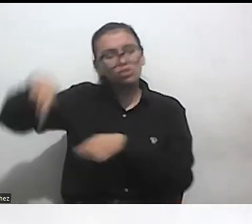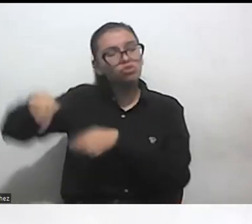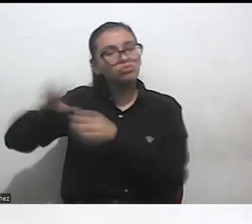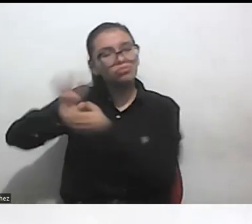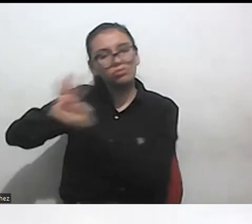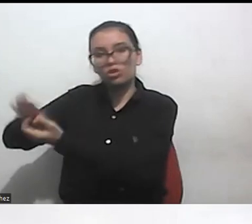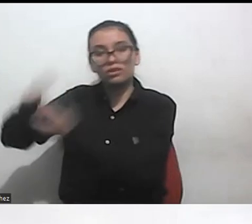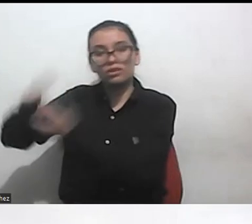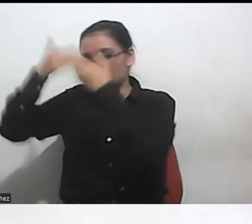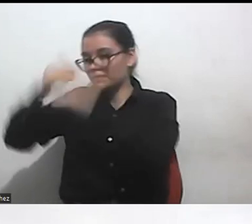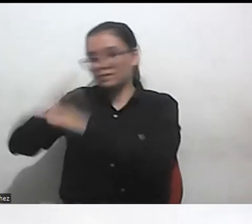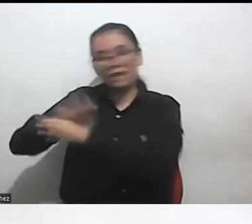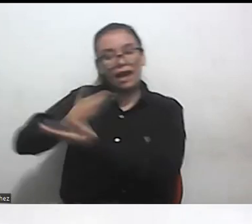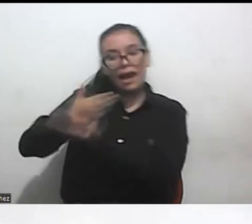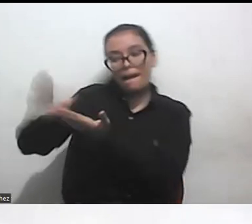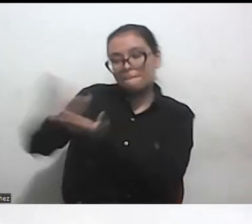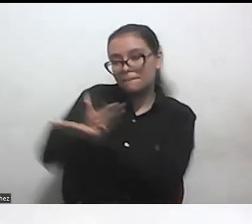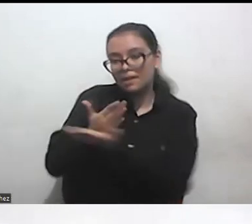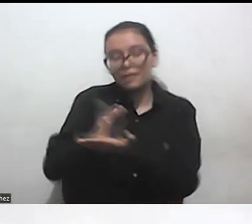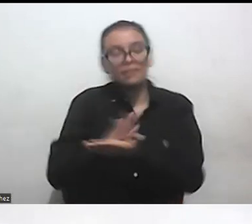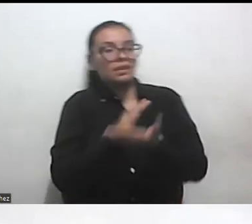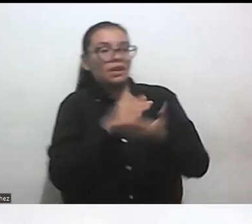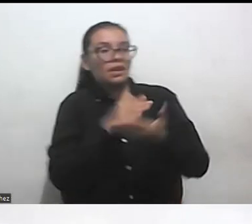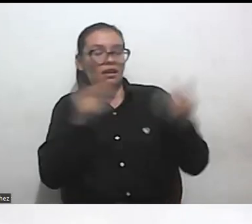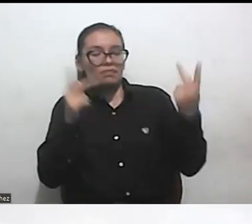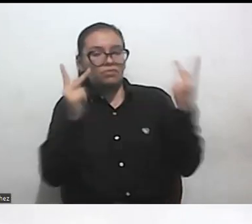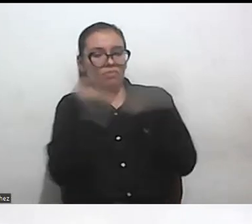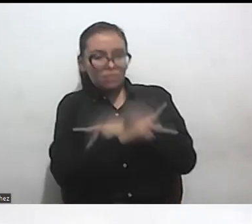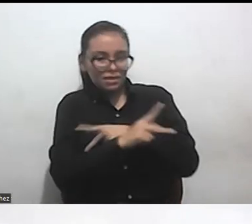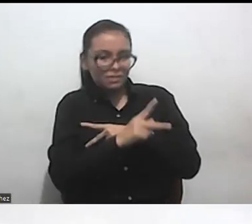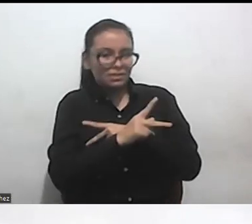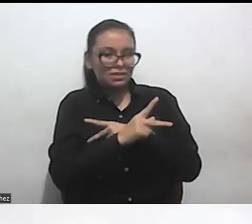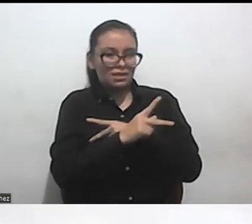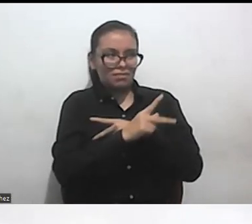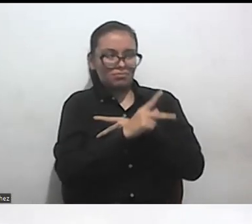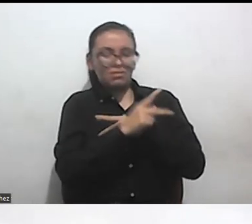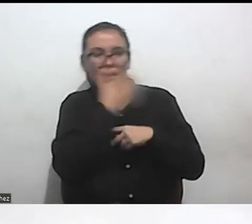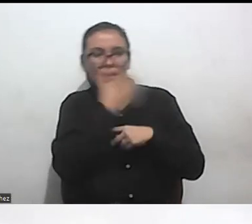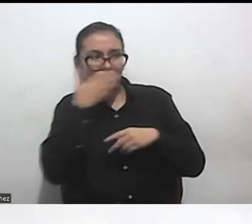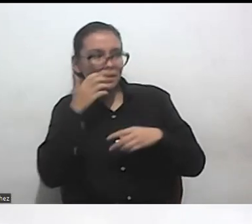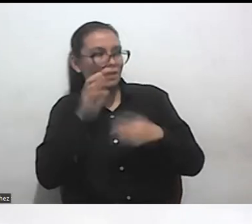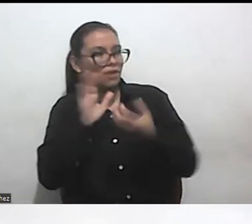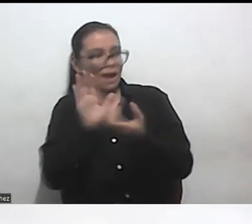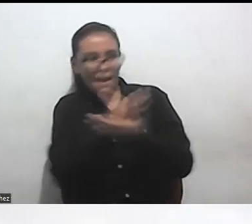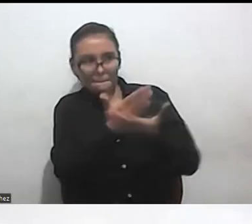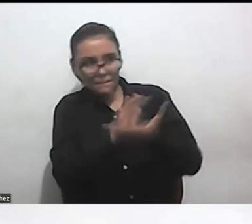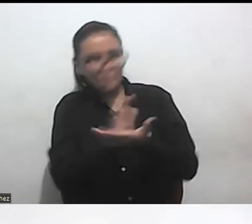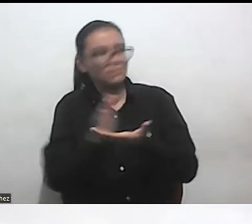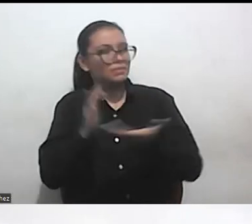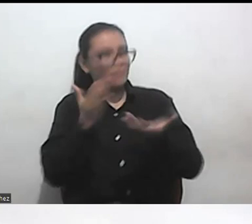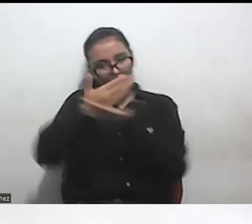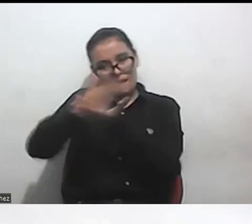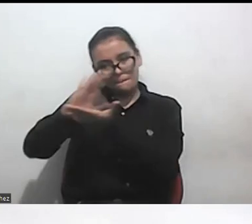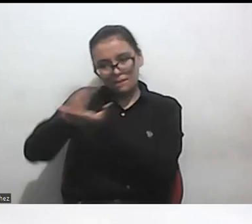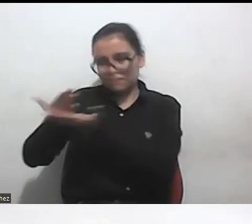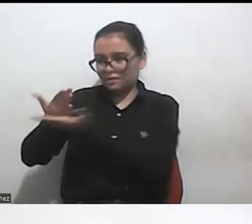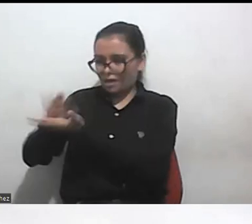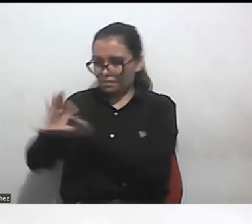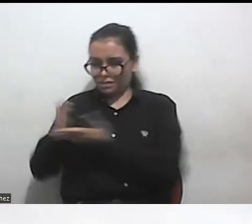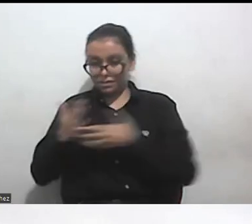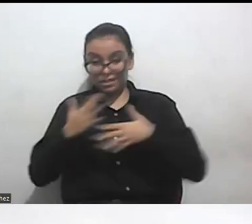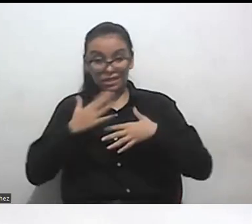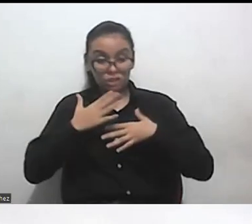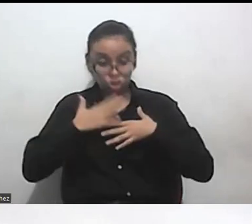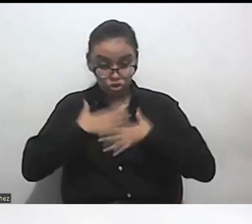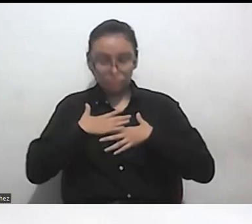completamente separadas de las políticas de discapacidad y también las políticas de salud mental desde mi lugar que ha sido sobre todo de